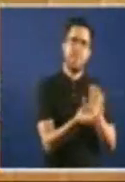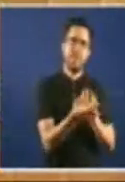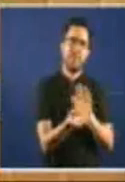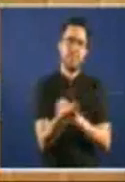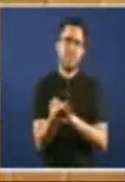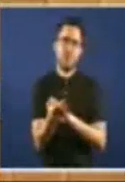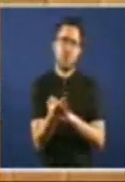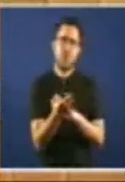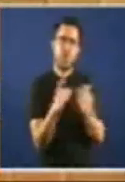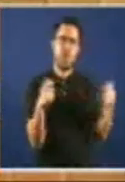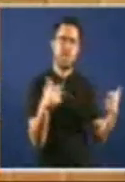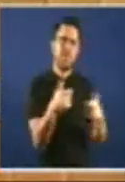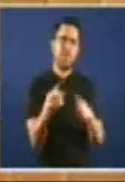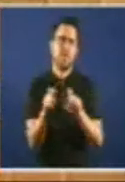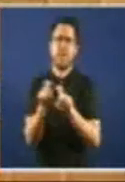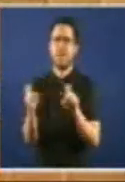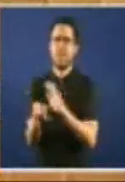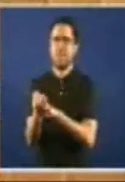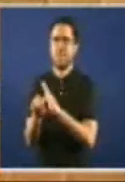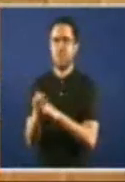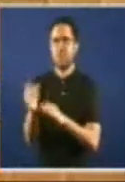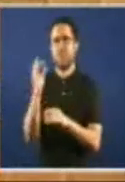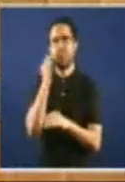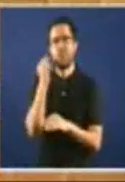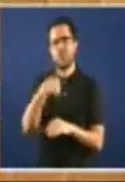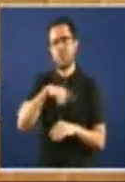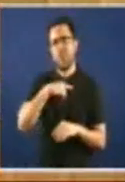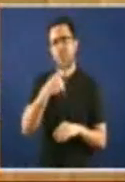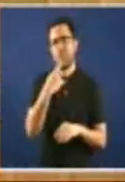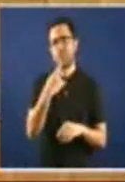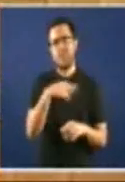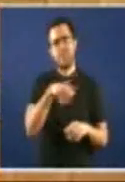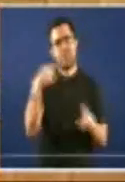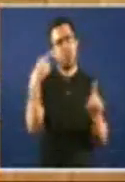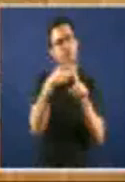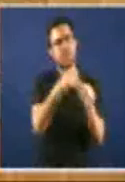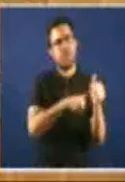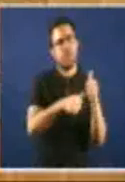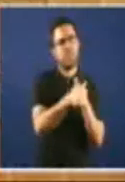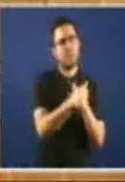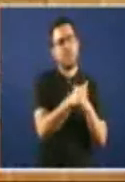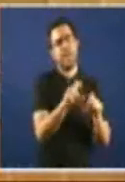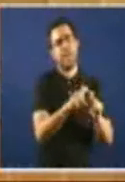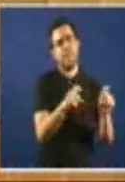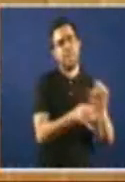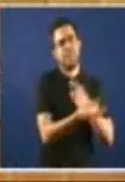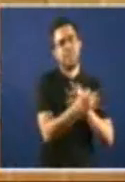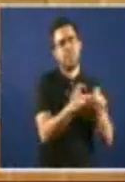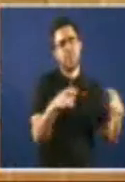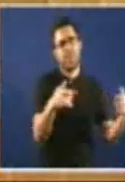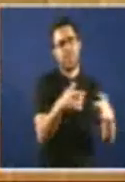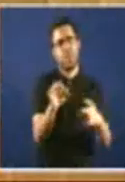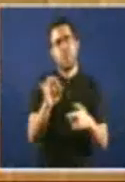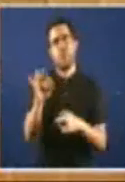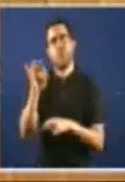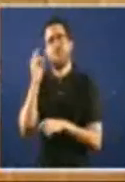decimos Será Objetivo Prioritario Promever O emprendimento Colectivo E femenino E o resietan Está